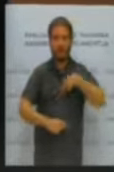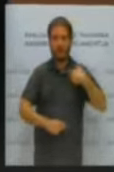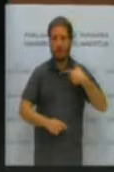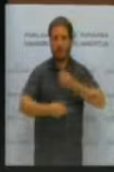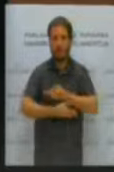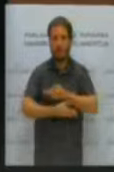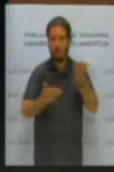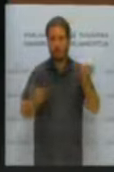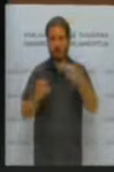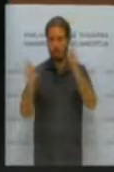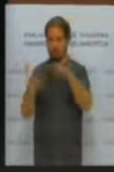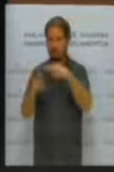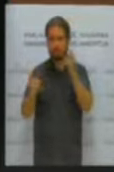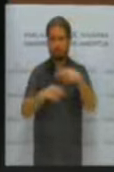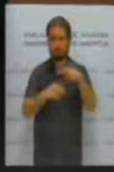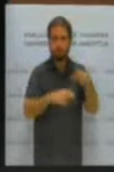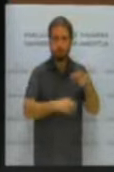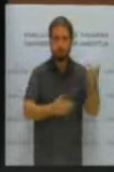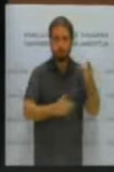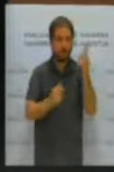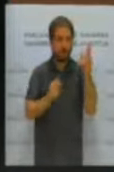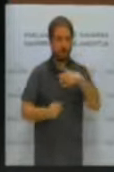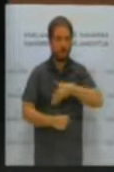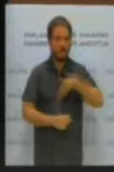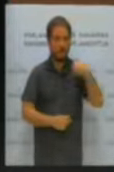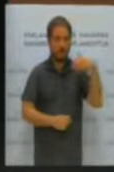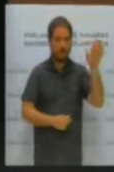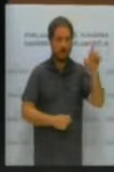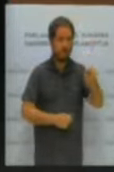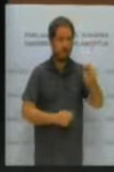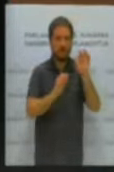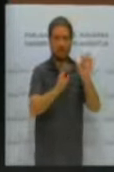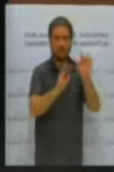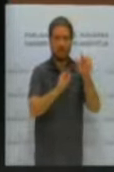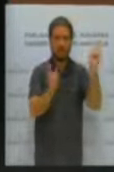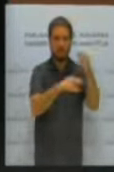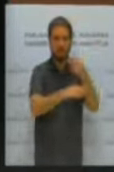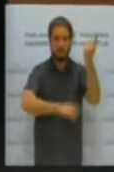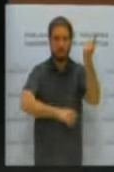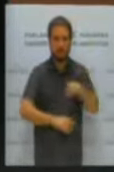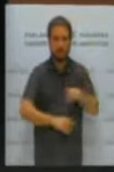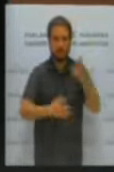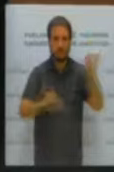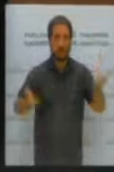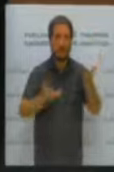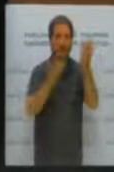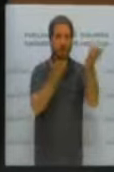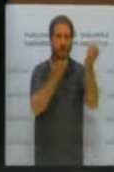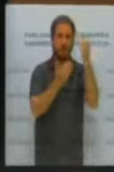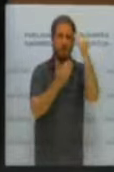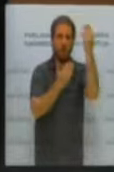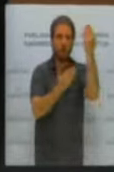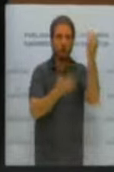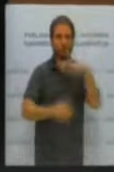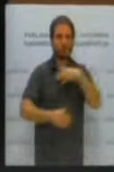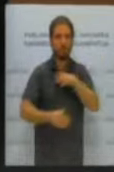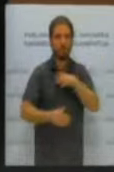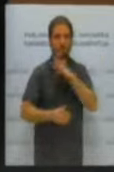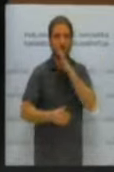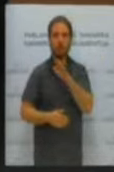dictadura franquista en particular. Y ello es así por respeto a la memoria